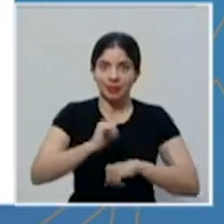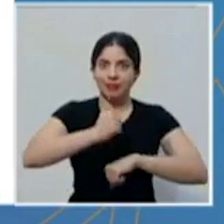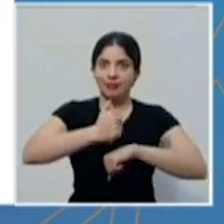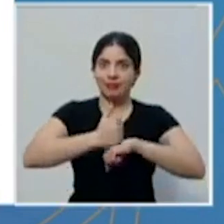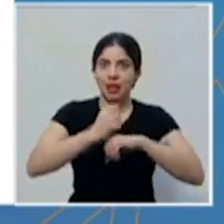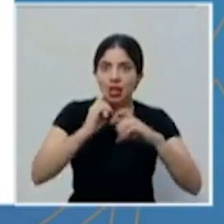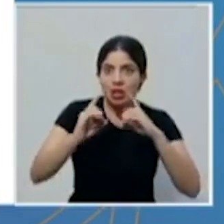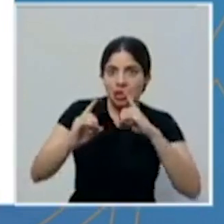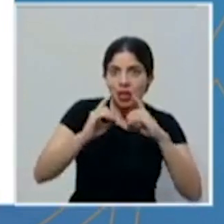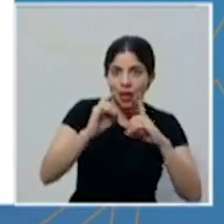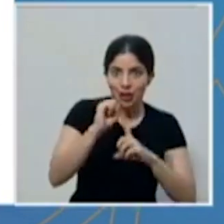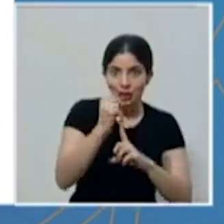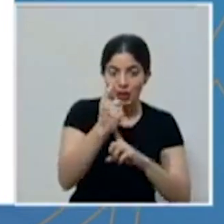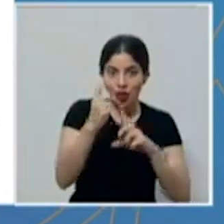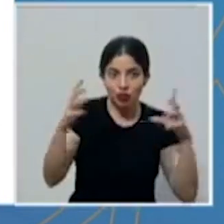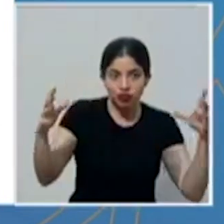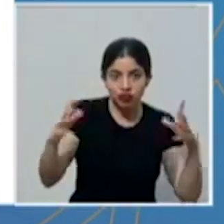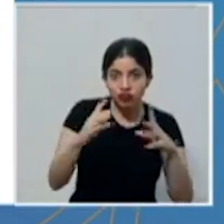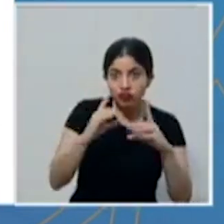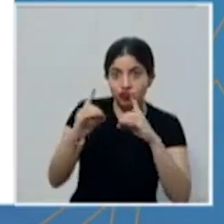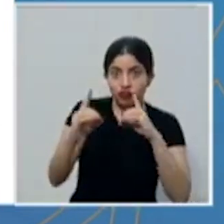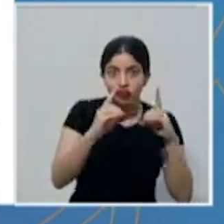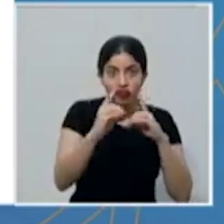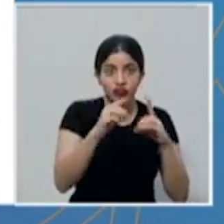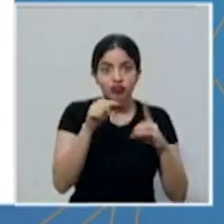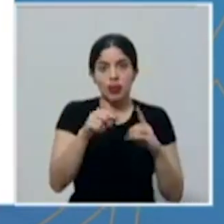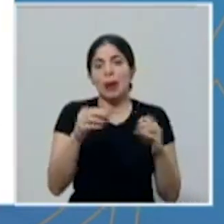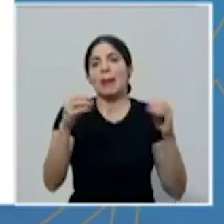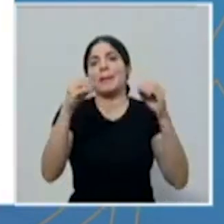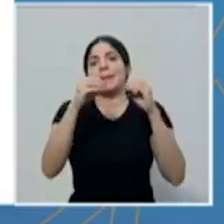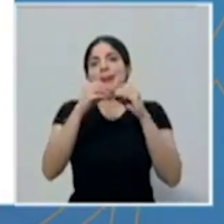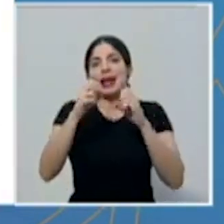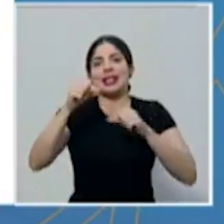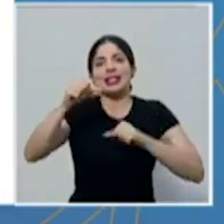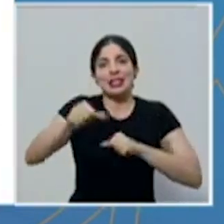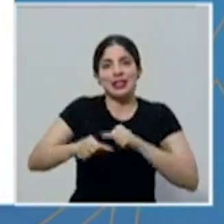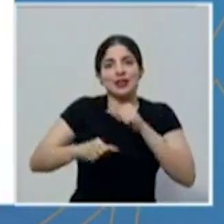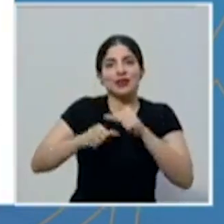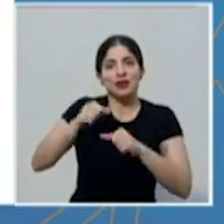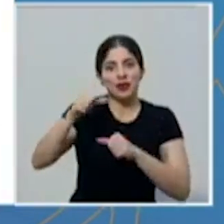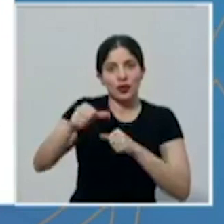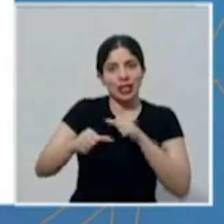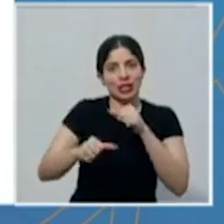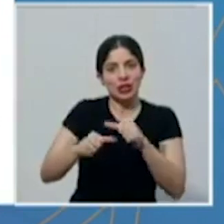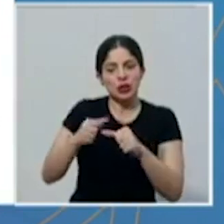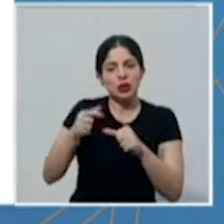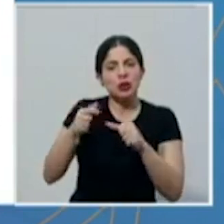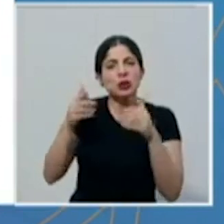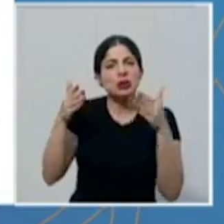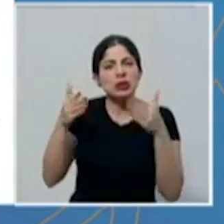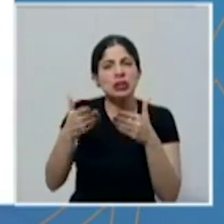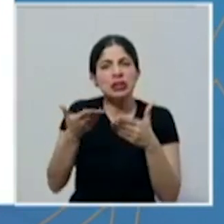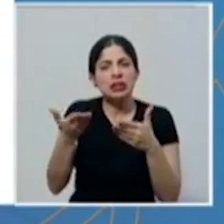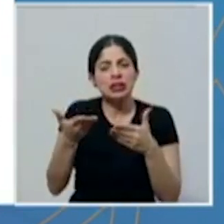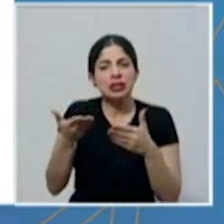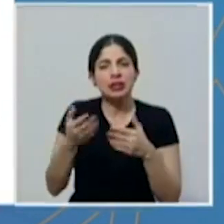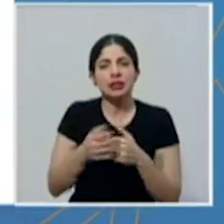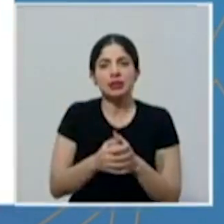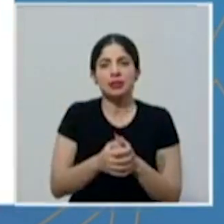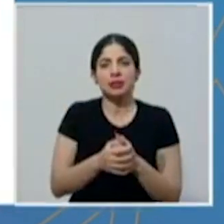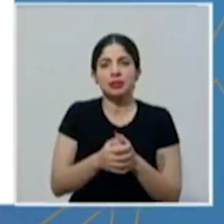social, podamos poner un especial esfuerzo por cerrar esas